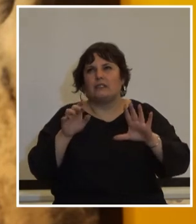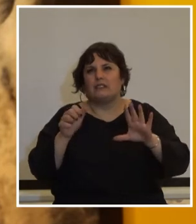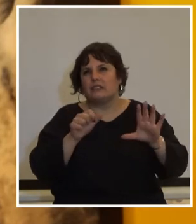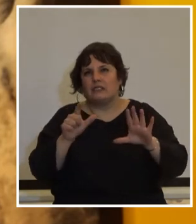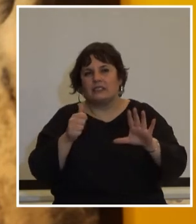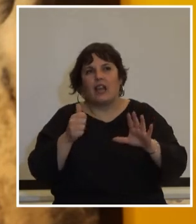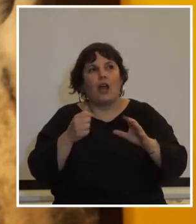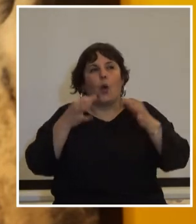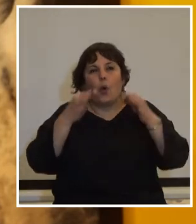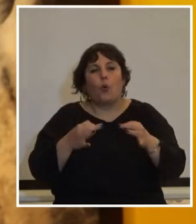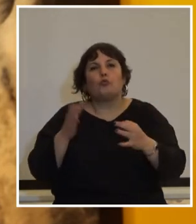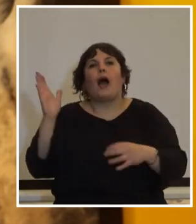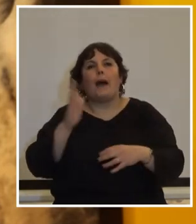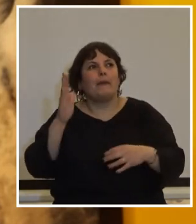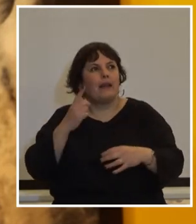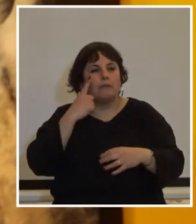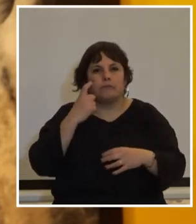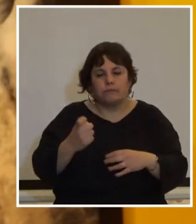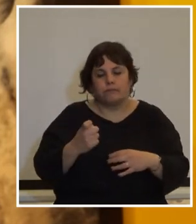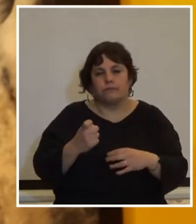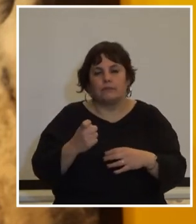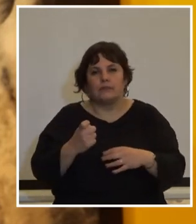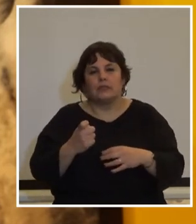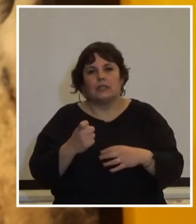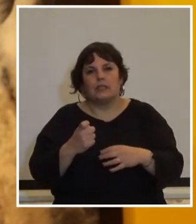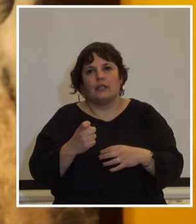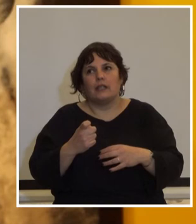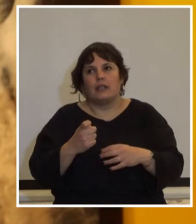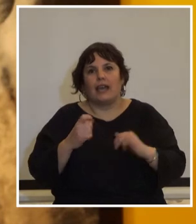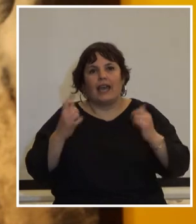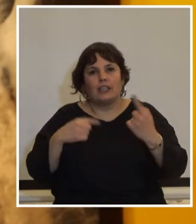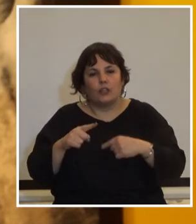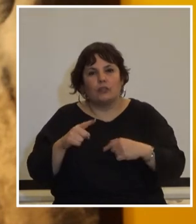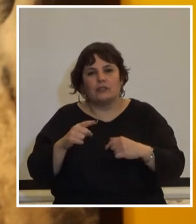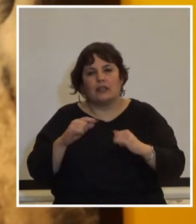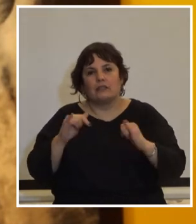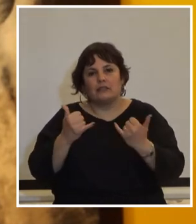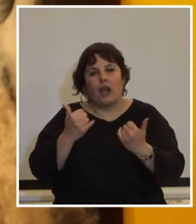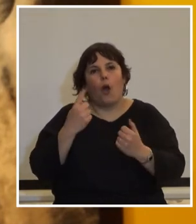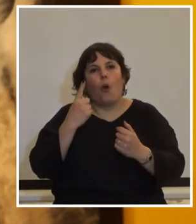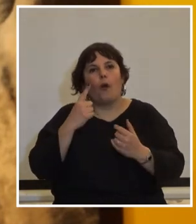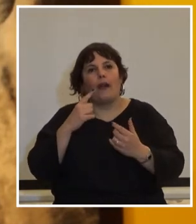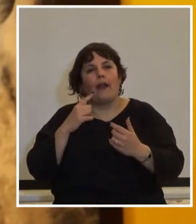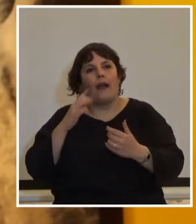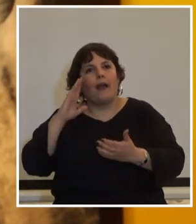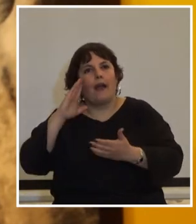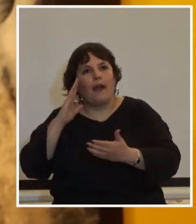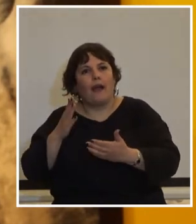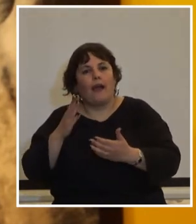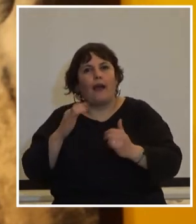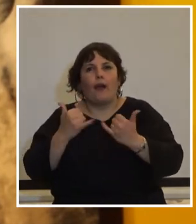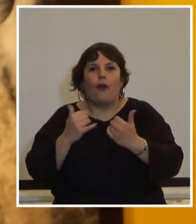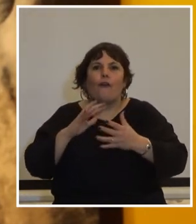ante una amenaza que surgió en el cuartel de de Trenca y Tres una conjura militar que se